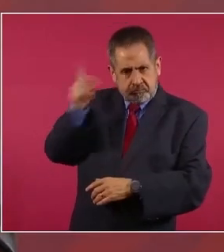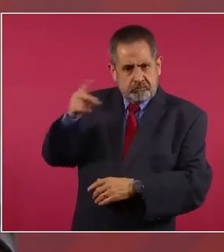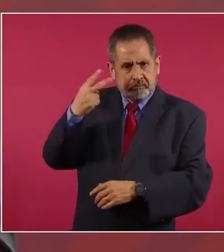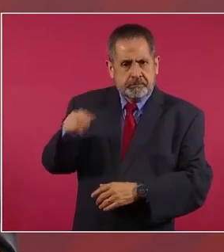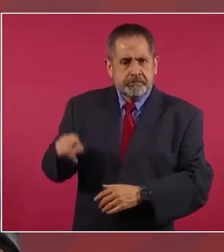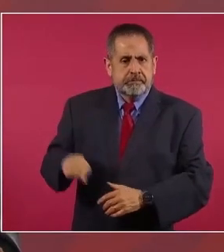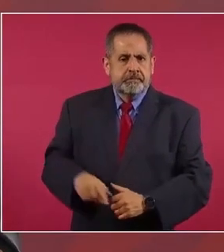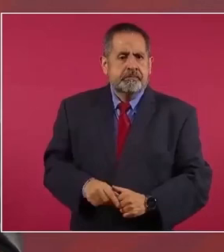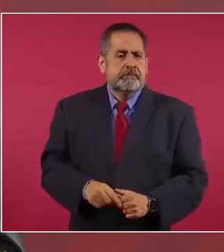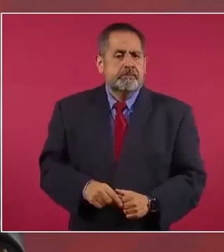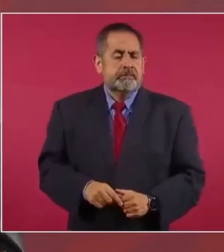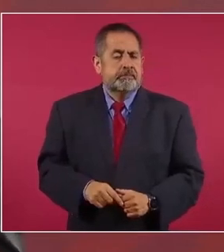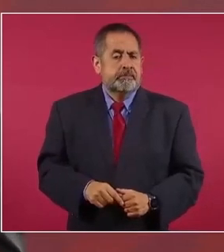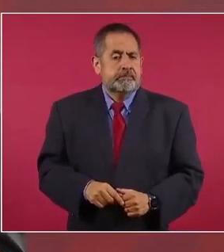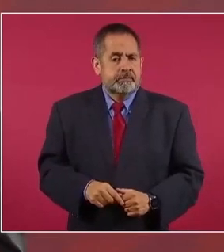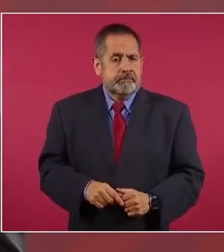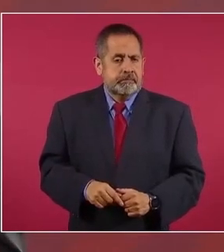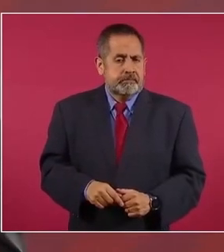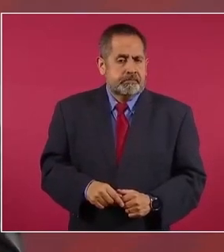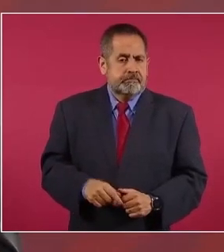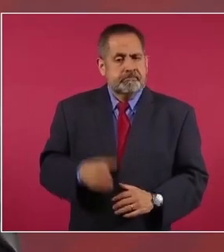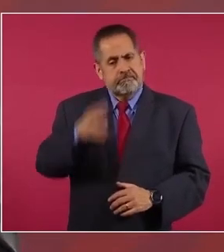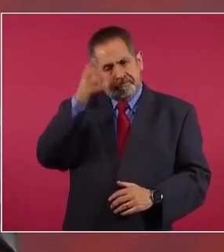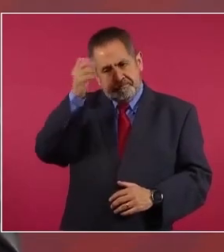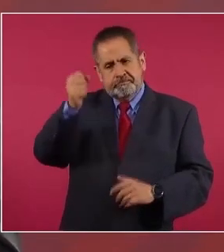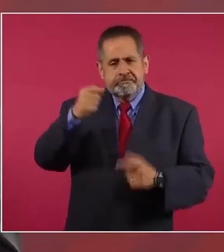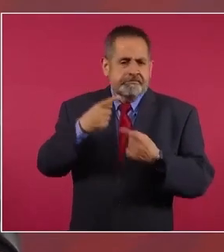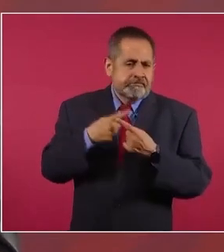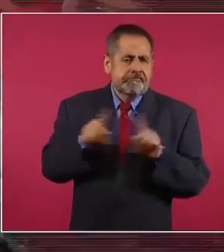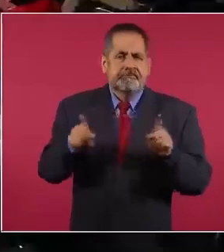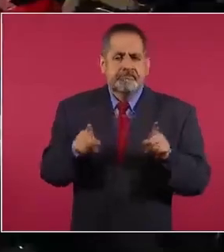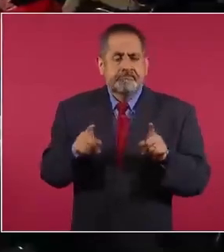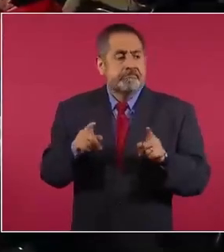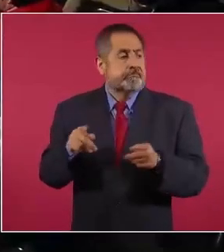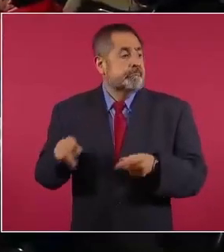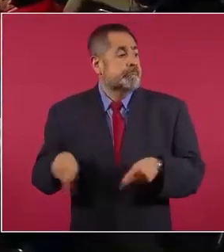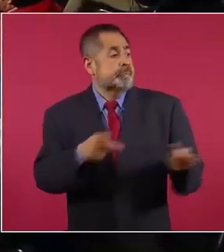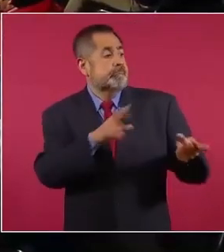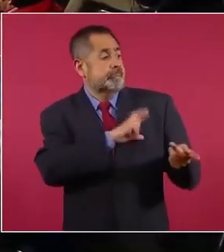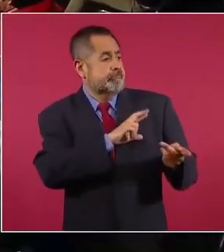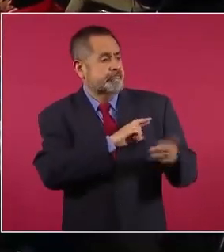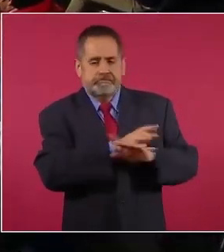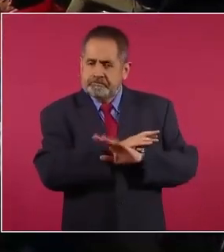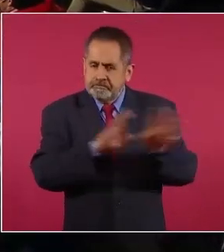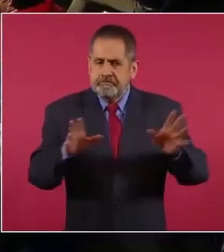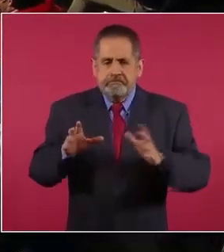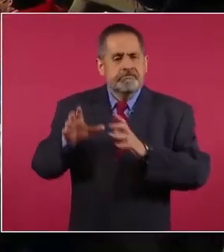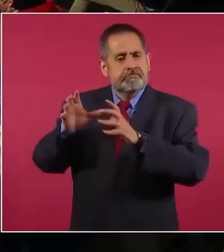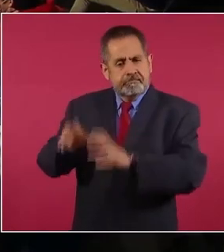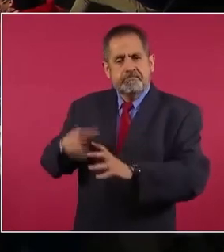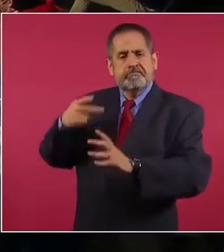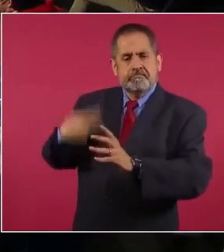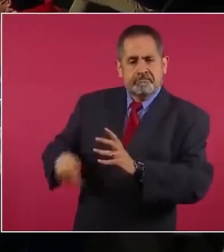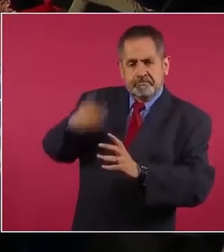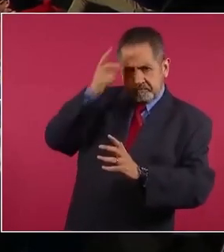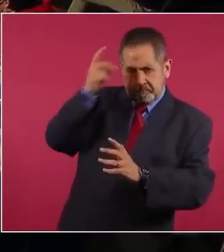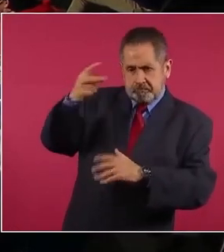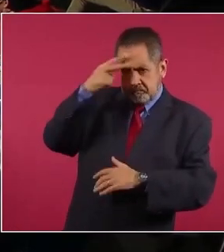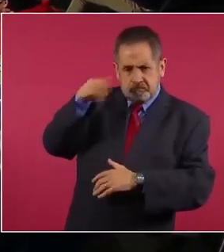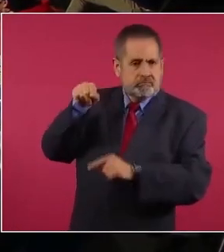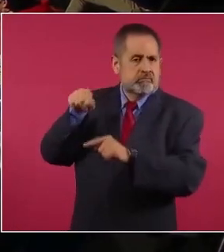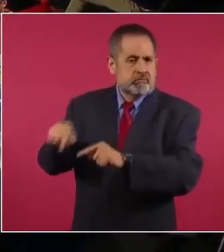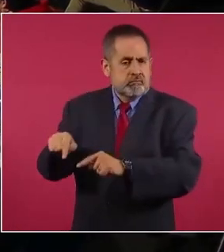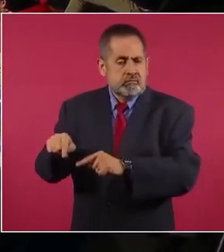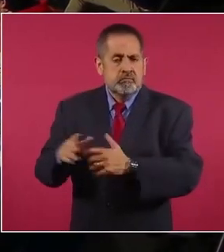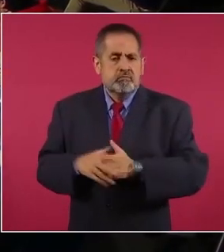son concepciones distintas entonces sí hablamos